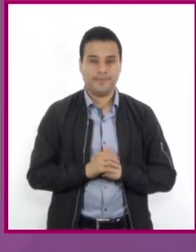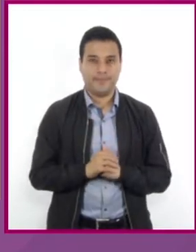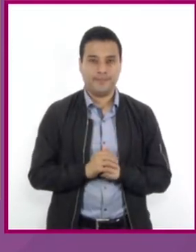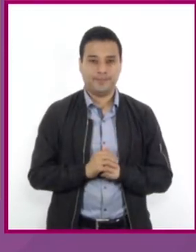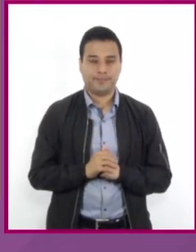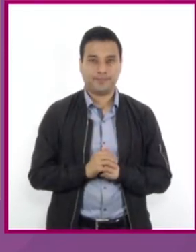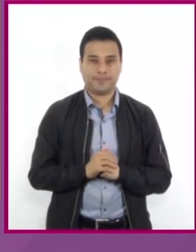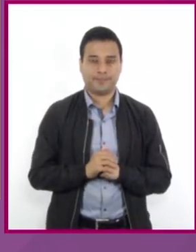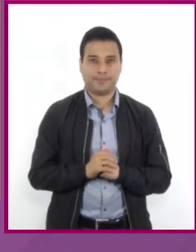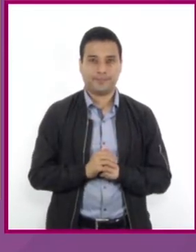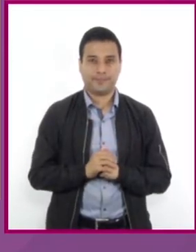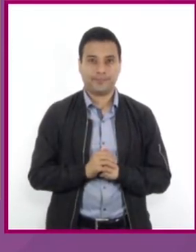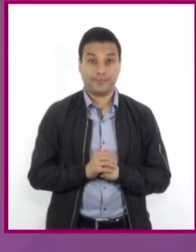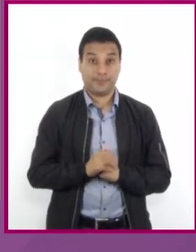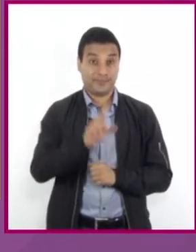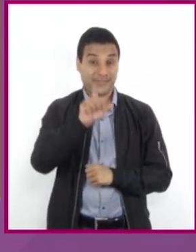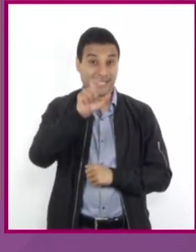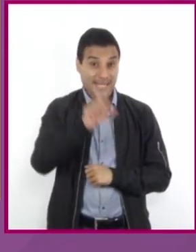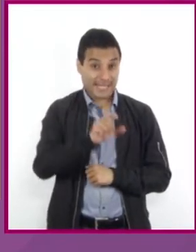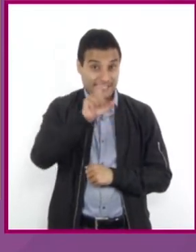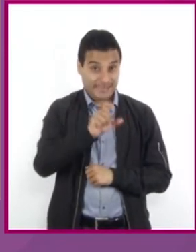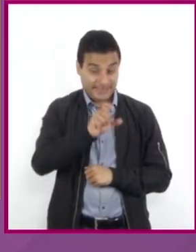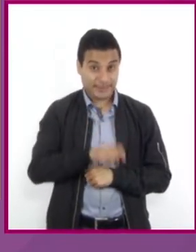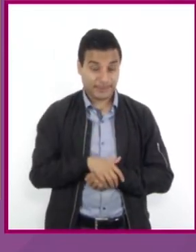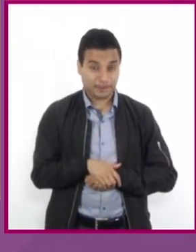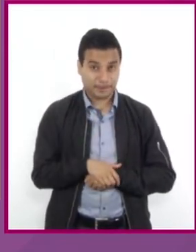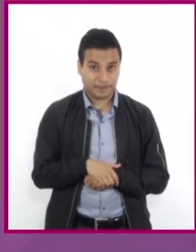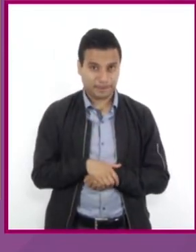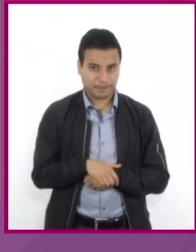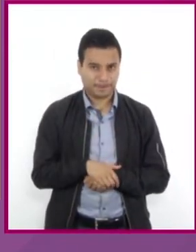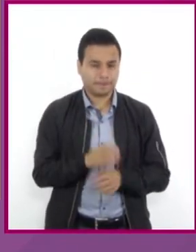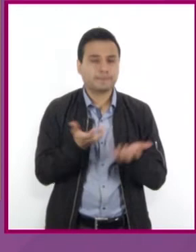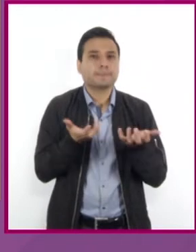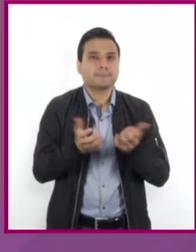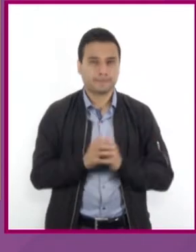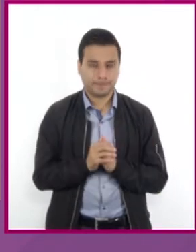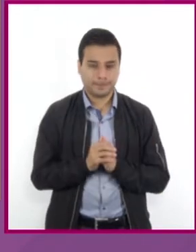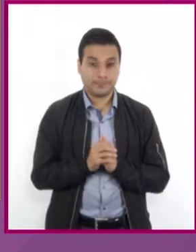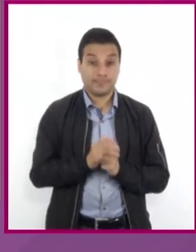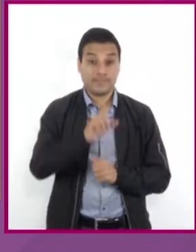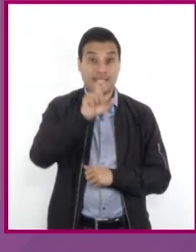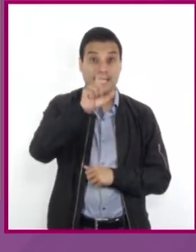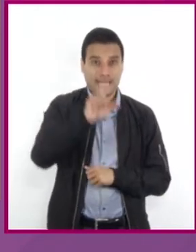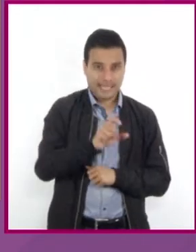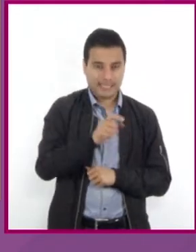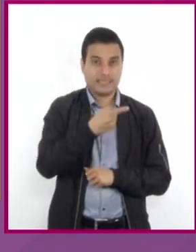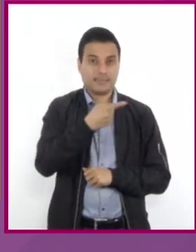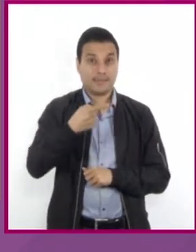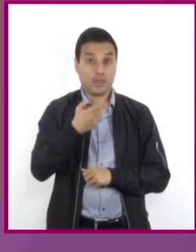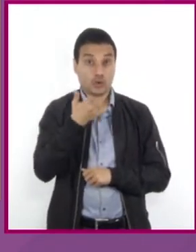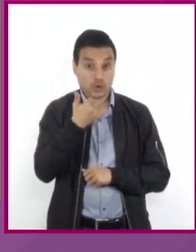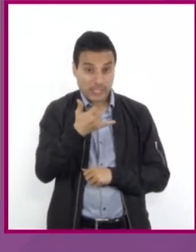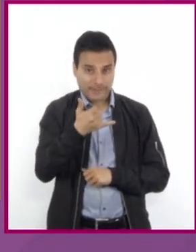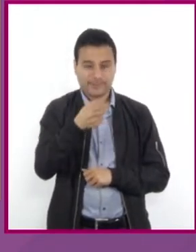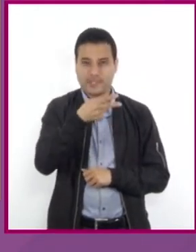Despejamos la incógnita X de la segunda ecuación. X menos Y igual a 3.